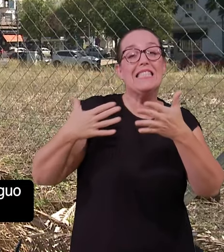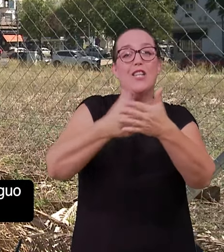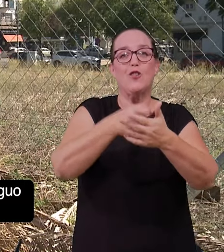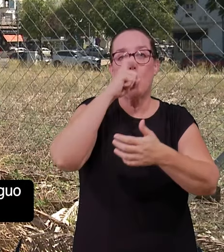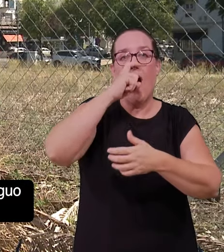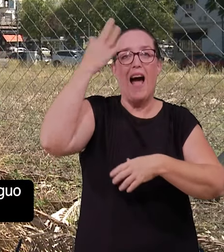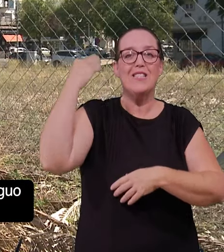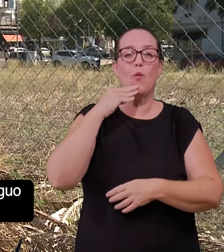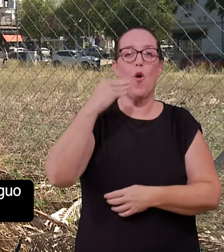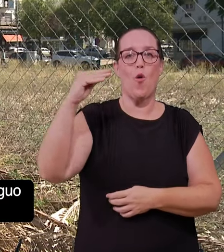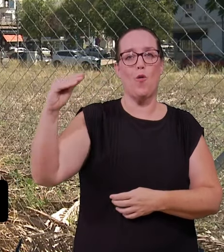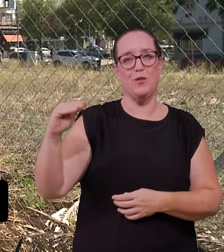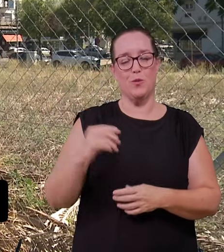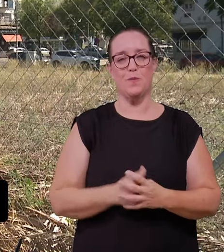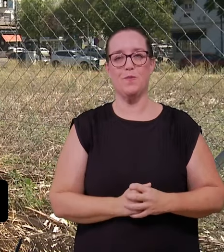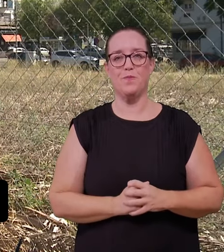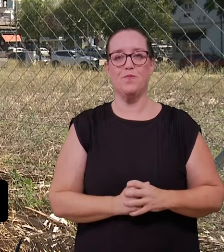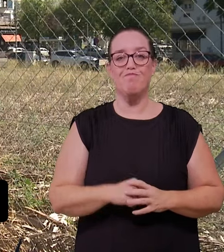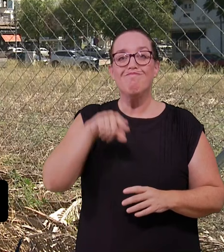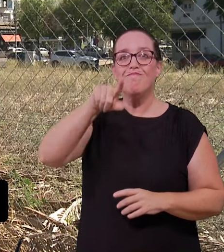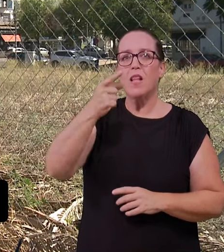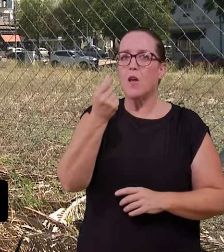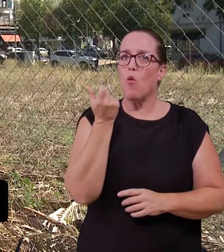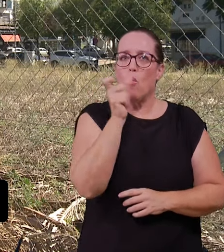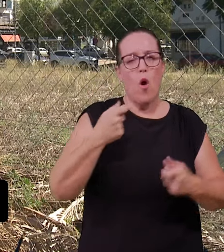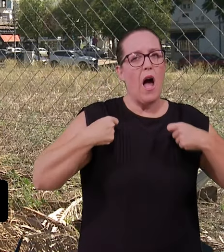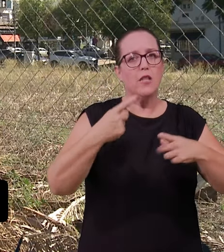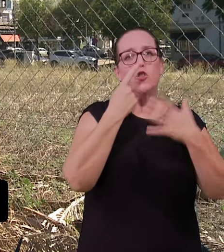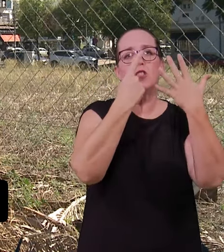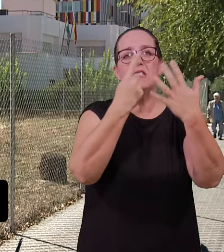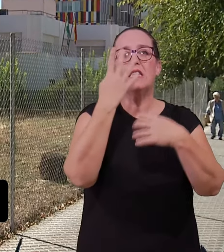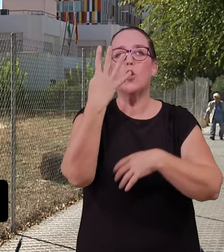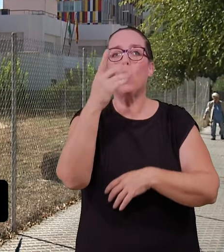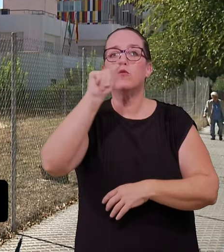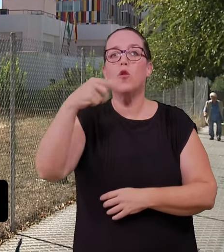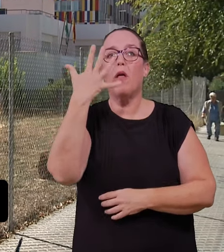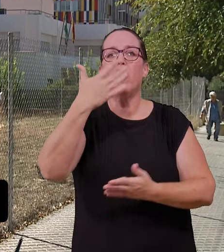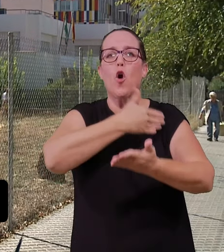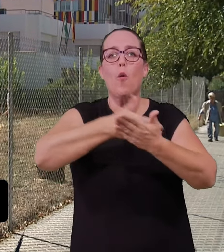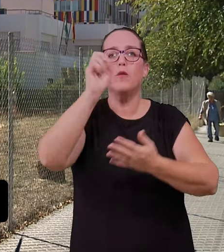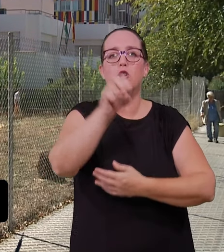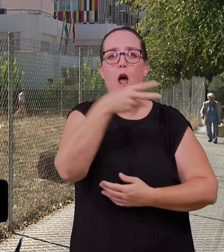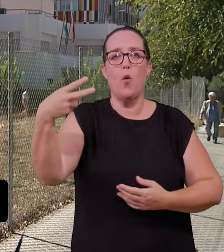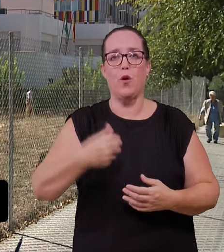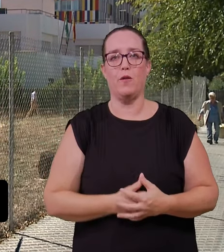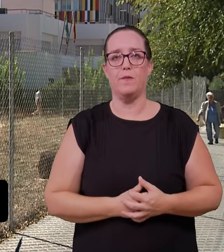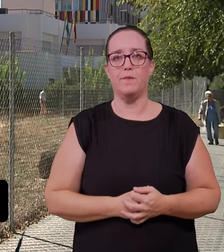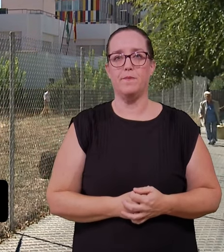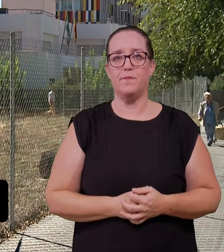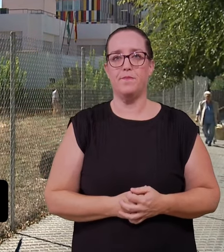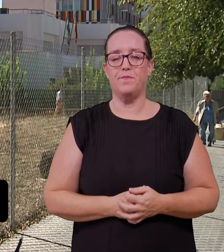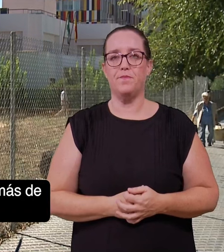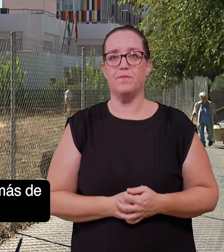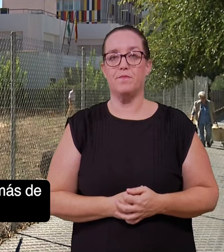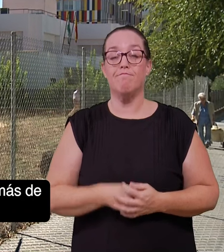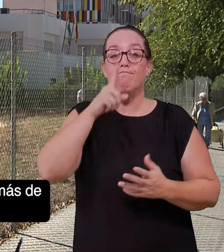Antiguo Solar del Pabellón de la Juventud, en el distrito sur de la capital, y que tiene un valor estimado de 64,5 millones de